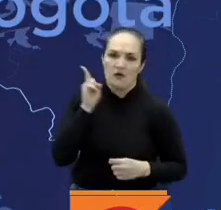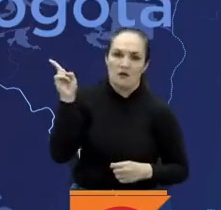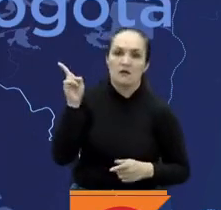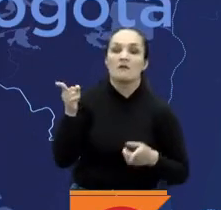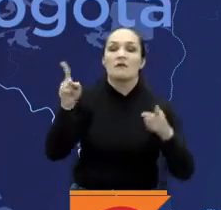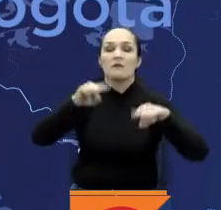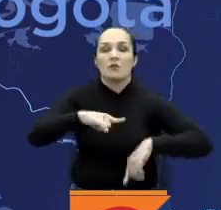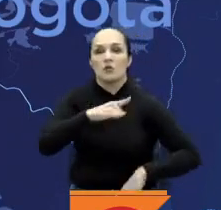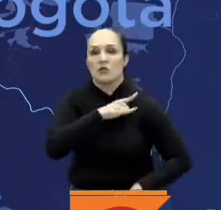General de la Nación, como lo mencionaba.